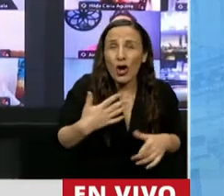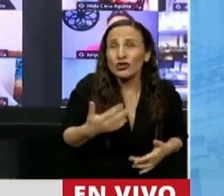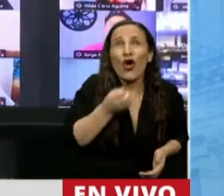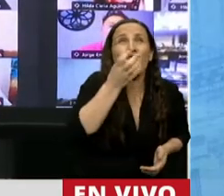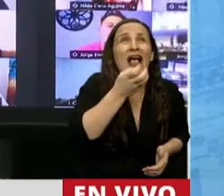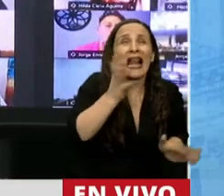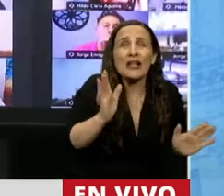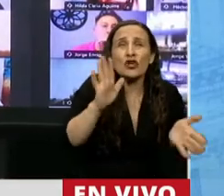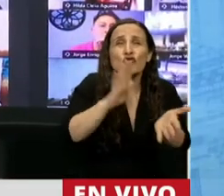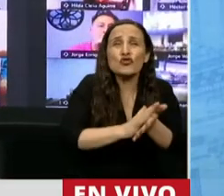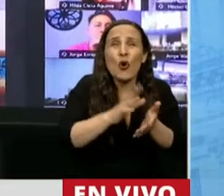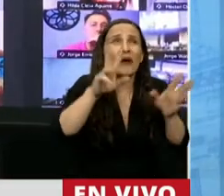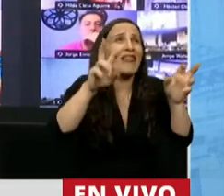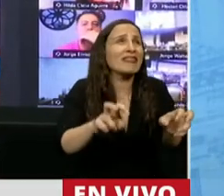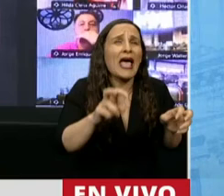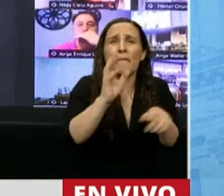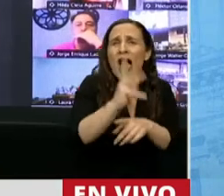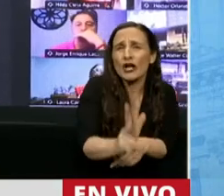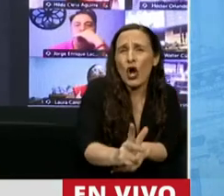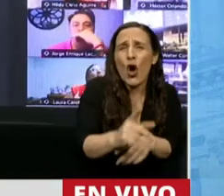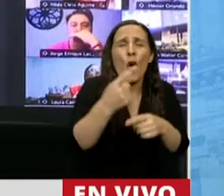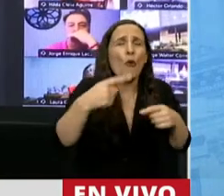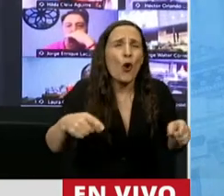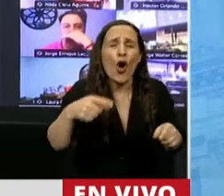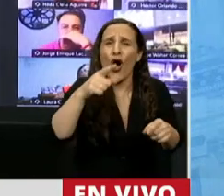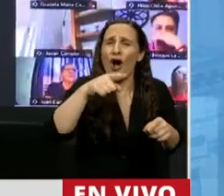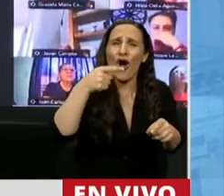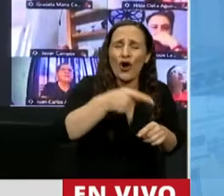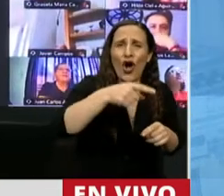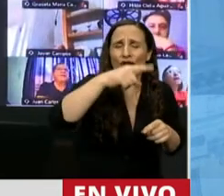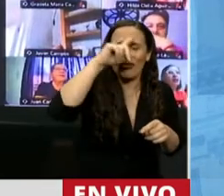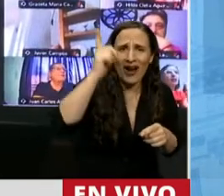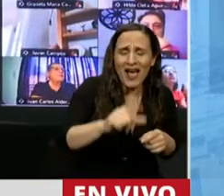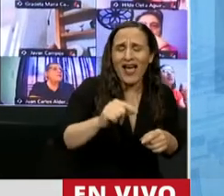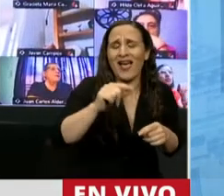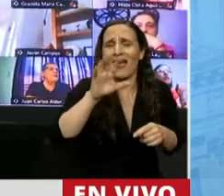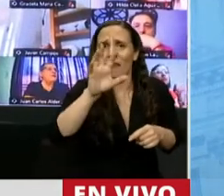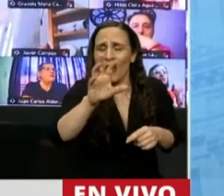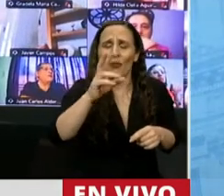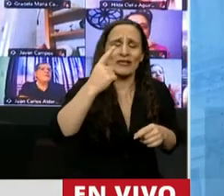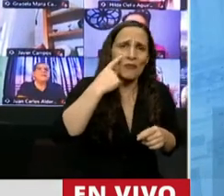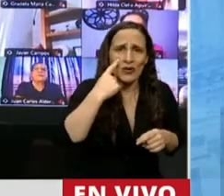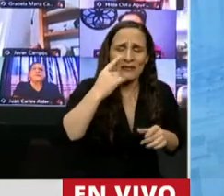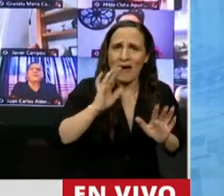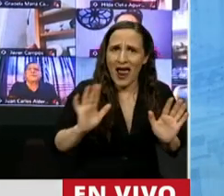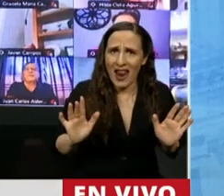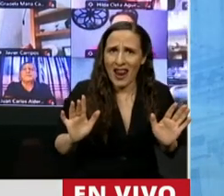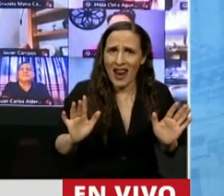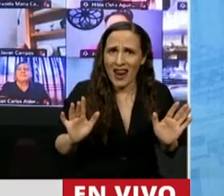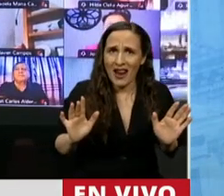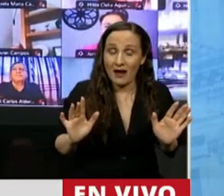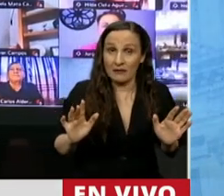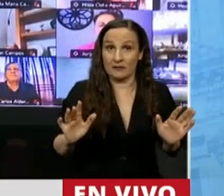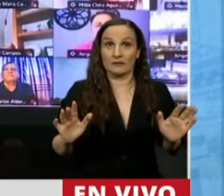al respecto de un caso de un robo enorme que se ha cometido contra el Estado Nacional, provincial y municipal. Por lo tanto,